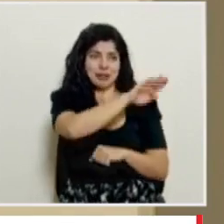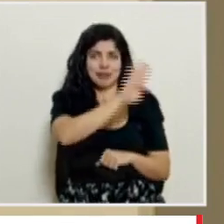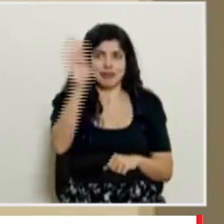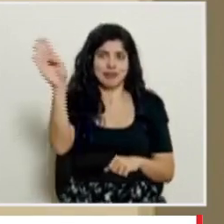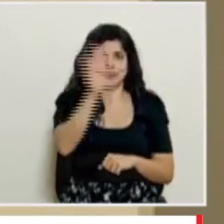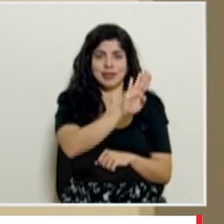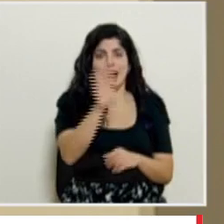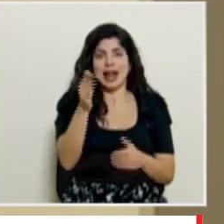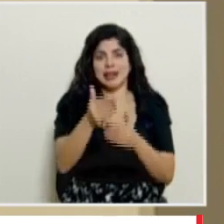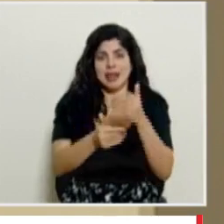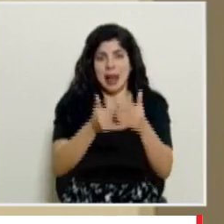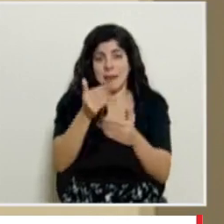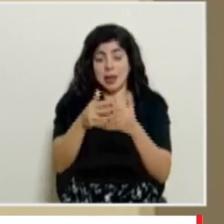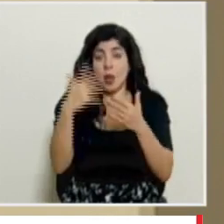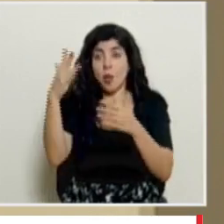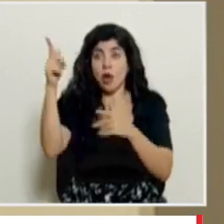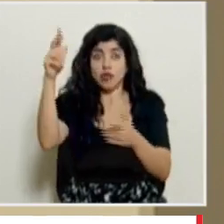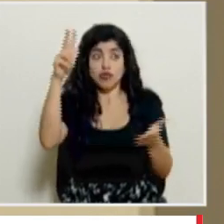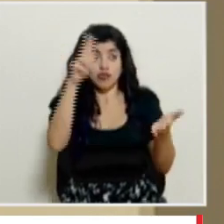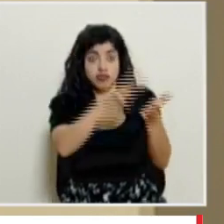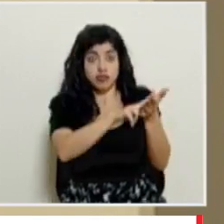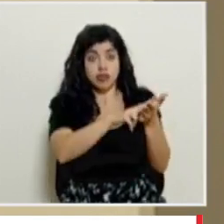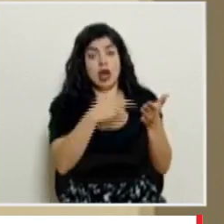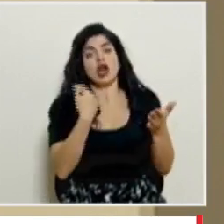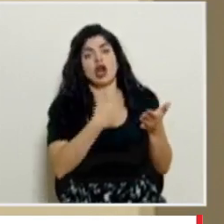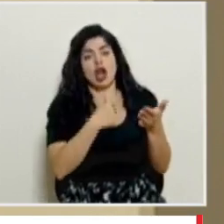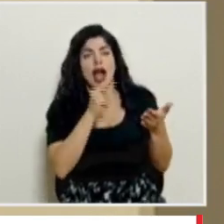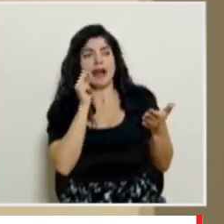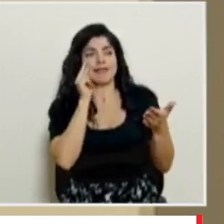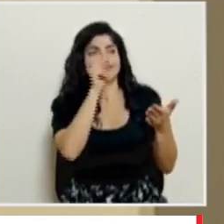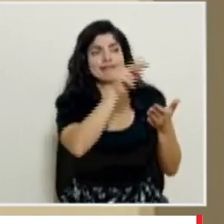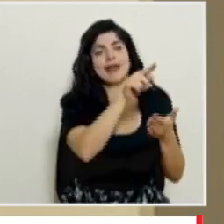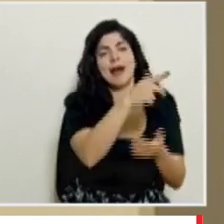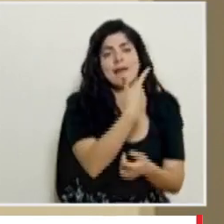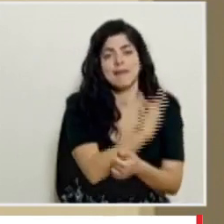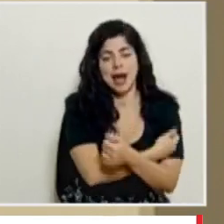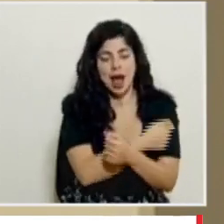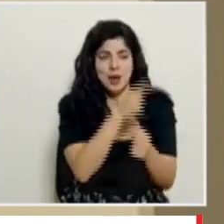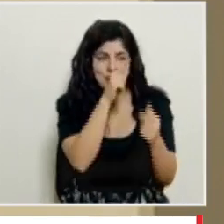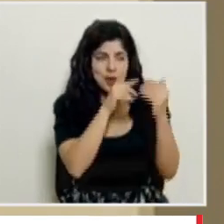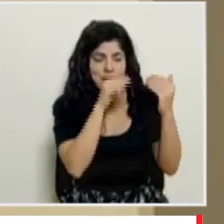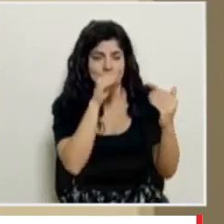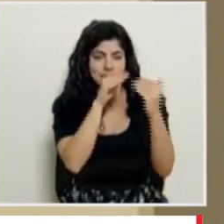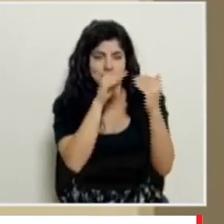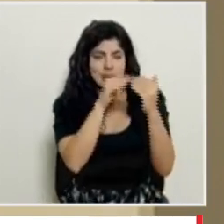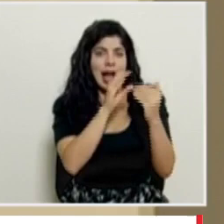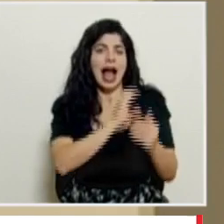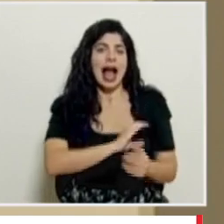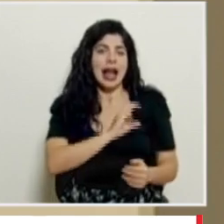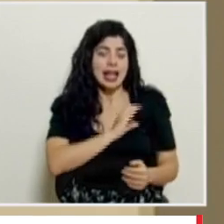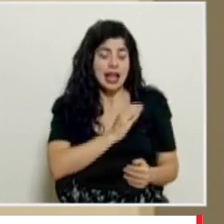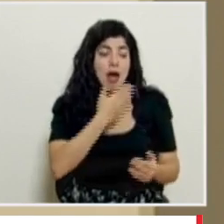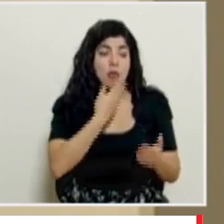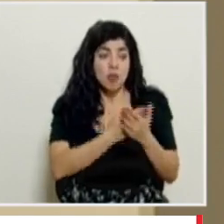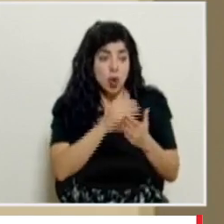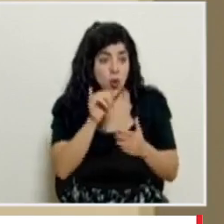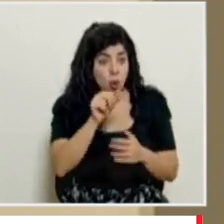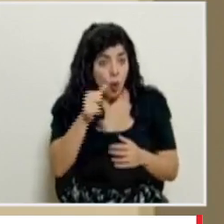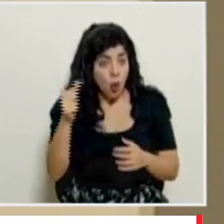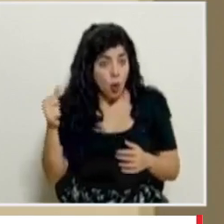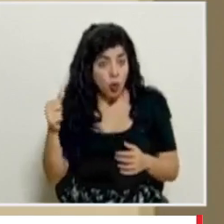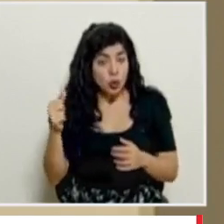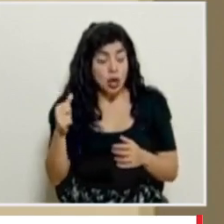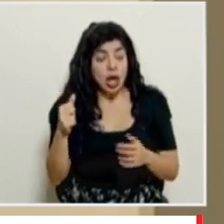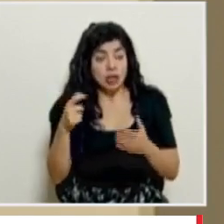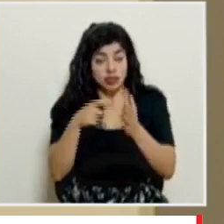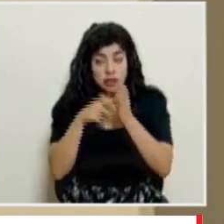y en el momento en que esto ocurra pues ya la tomaremos como una vacuna que justamente se equipara en nivel de calidad y eficacia con las demás que ya